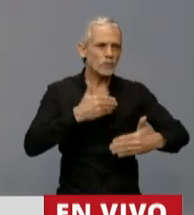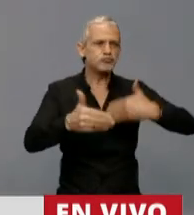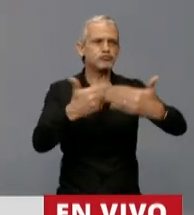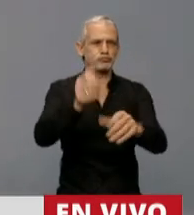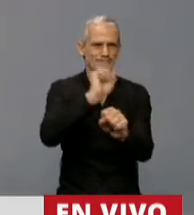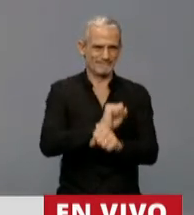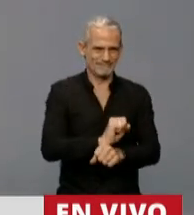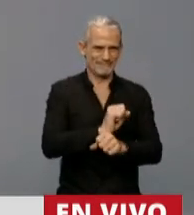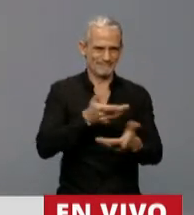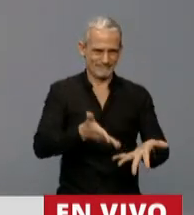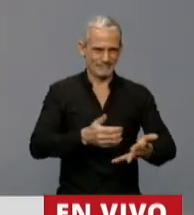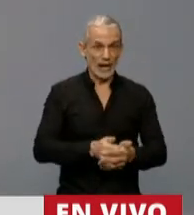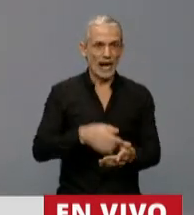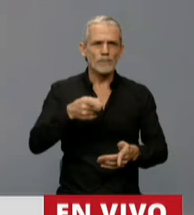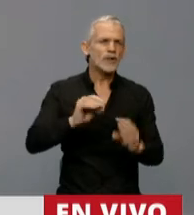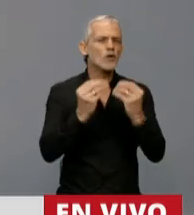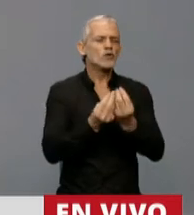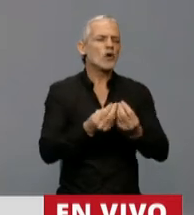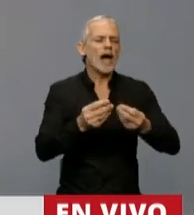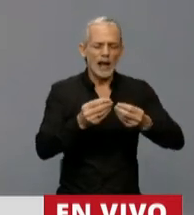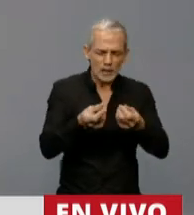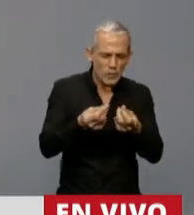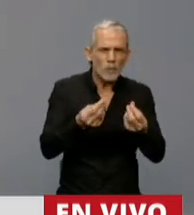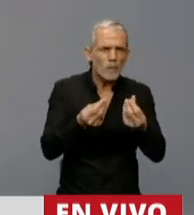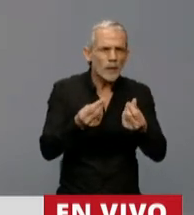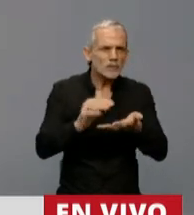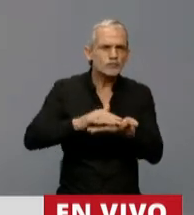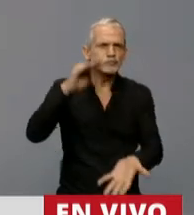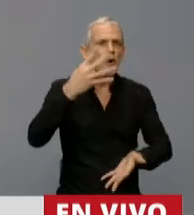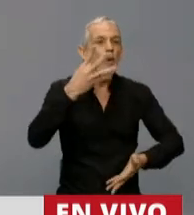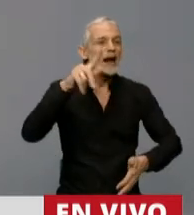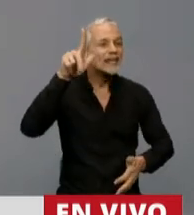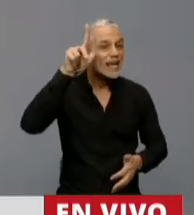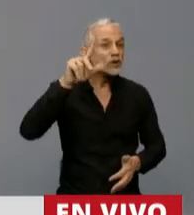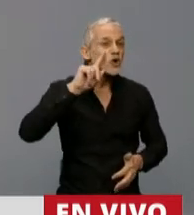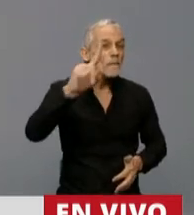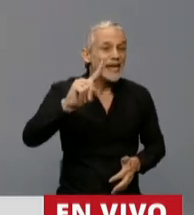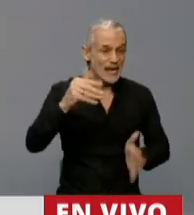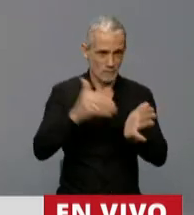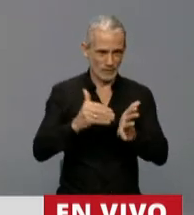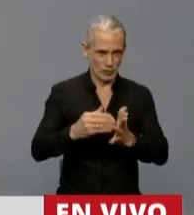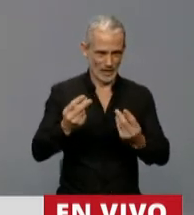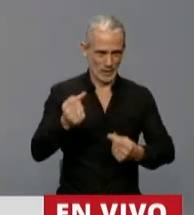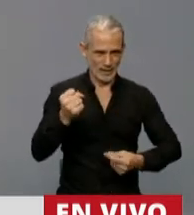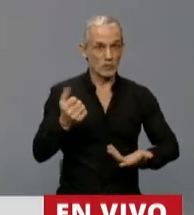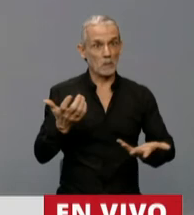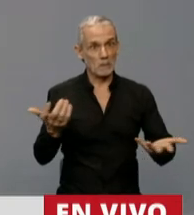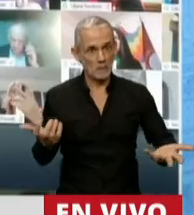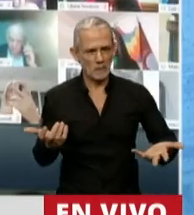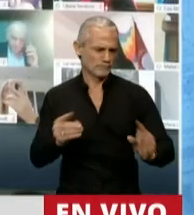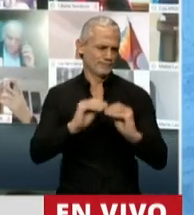administrativos. Sería o daría una suma alrededor de 48.000 millones de pesos. O sea que,